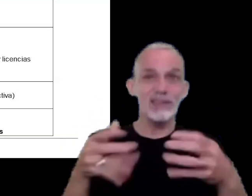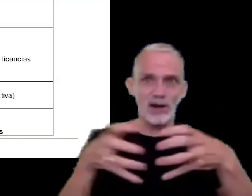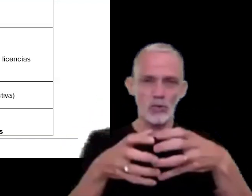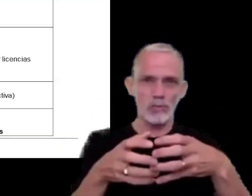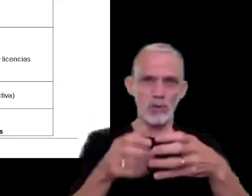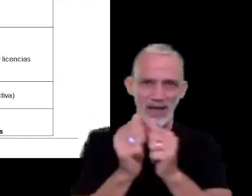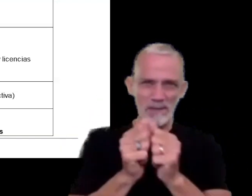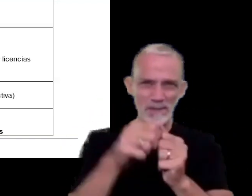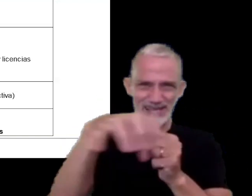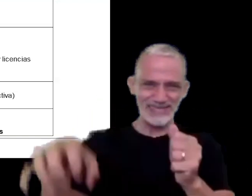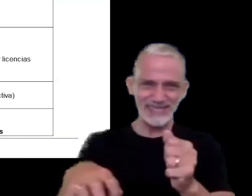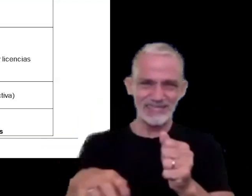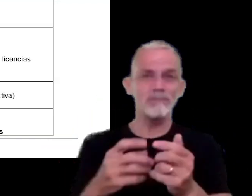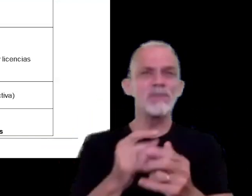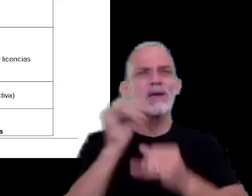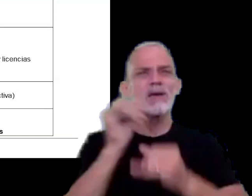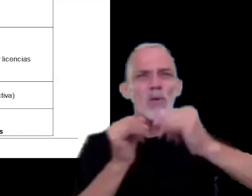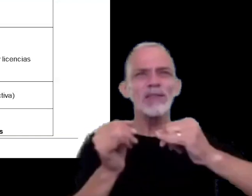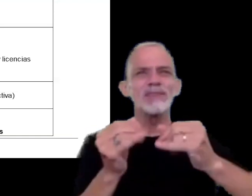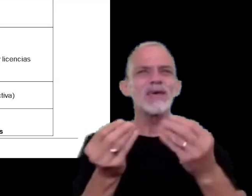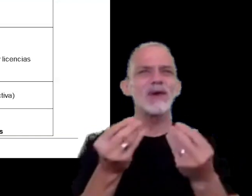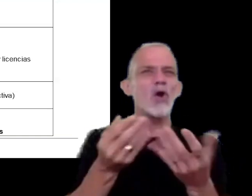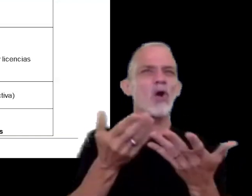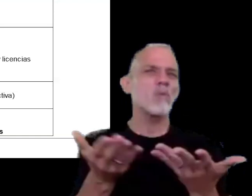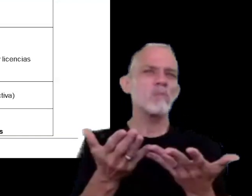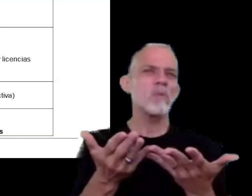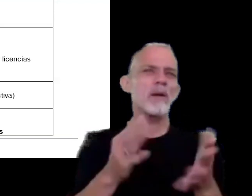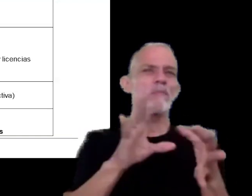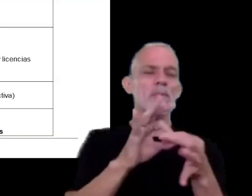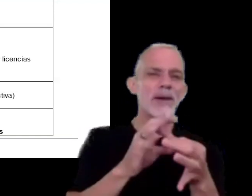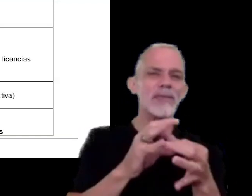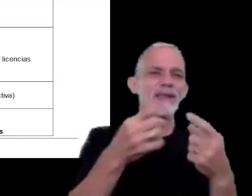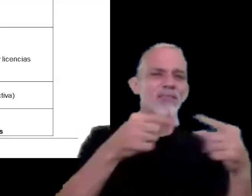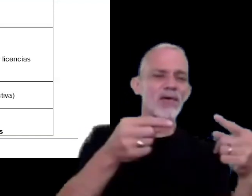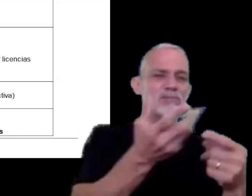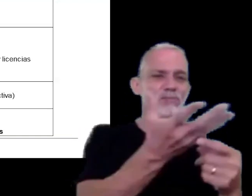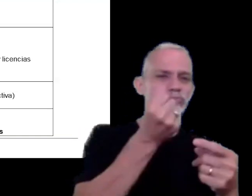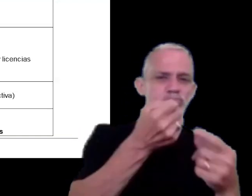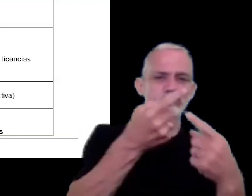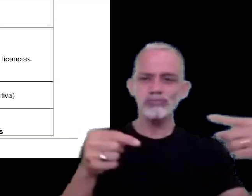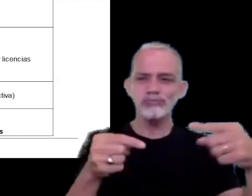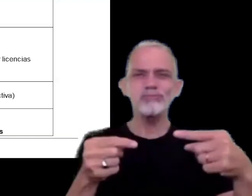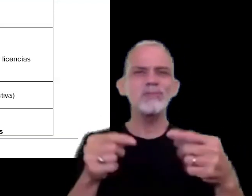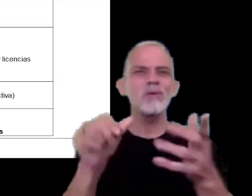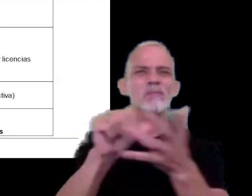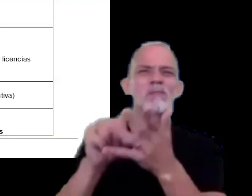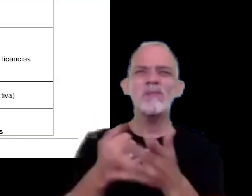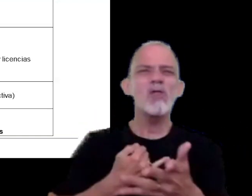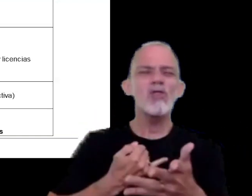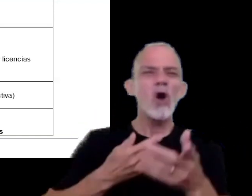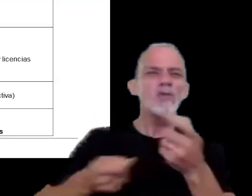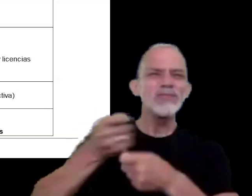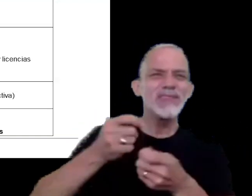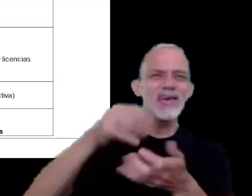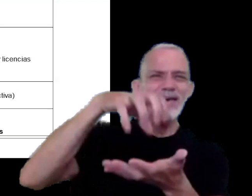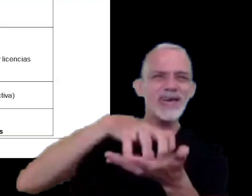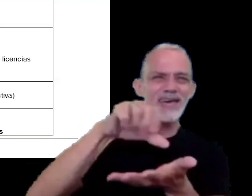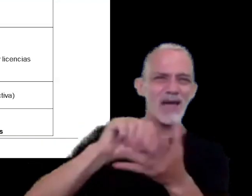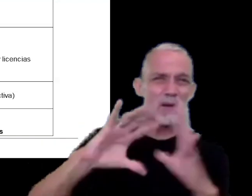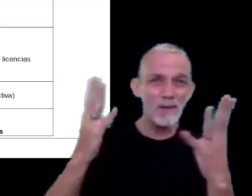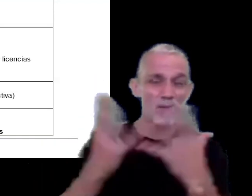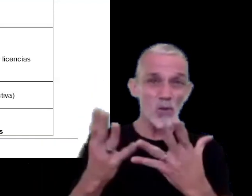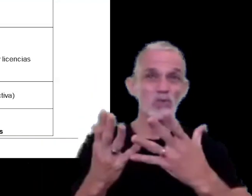que describa las cadenas de suministro y de valor los mercados geográficos donde opera el grupo los